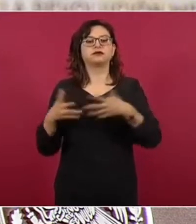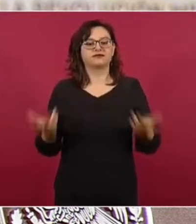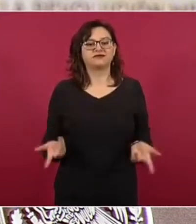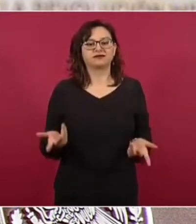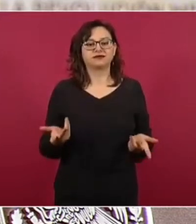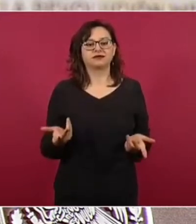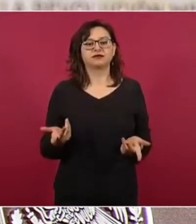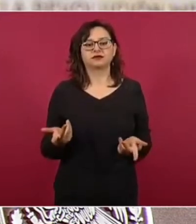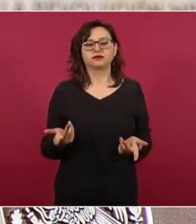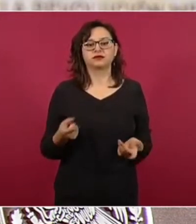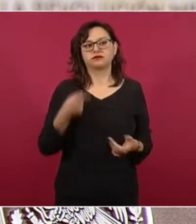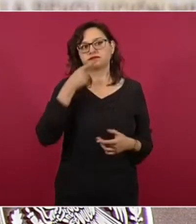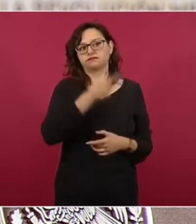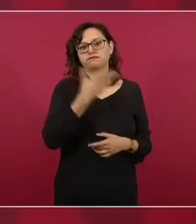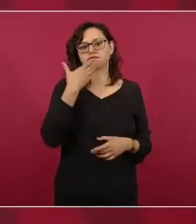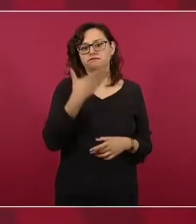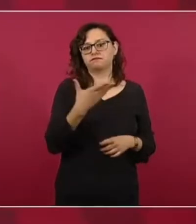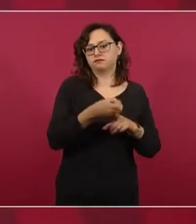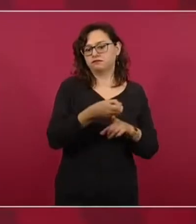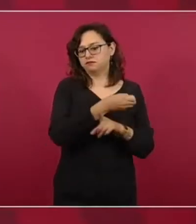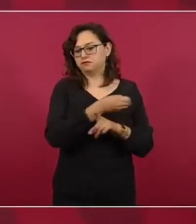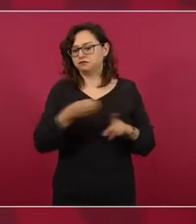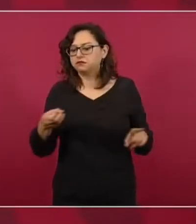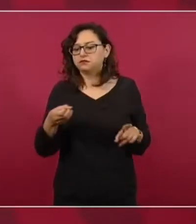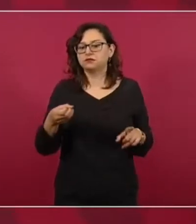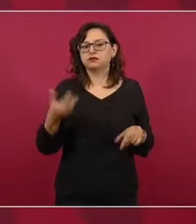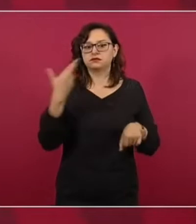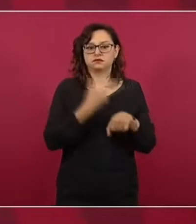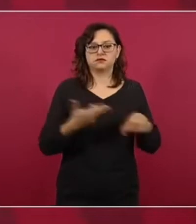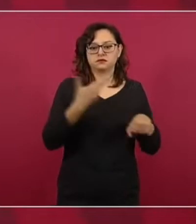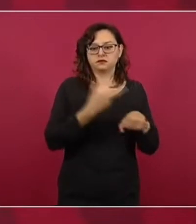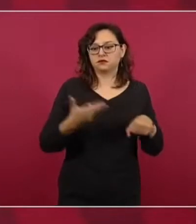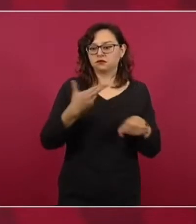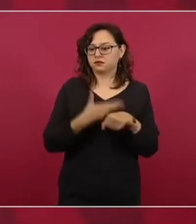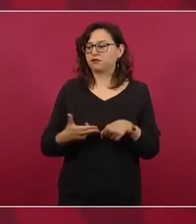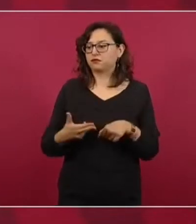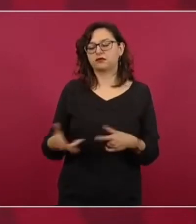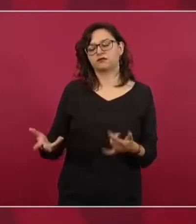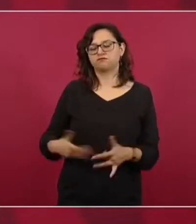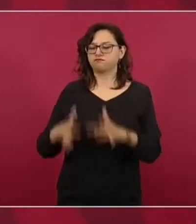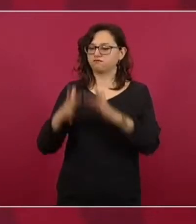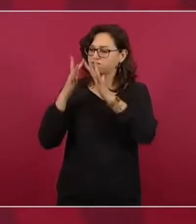distintas circunstancias se logró